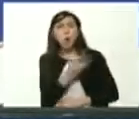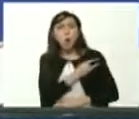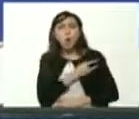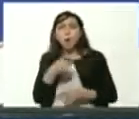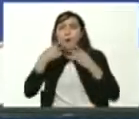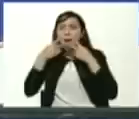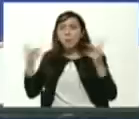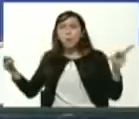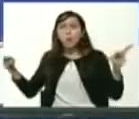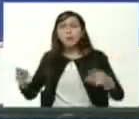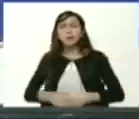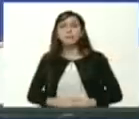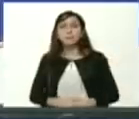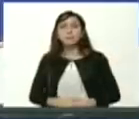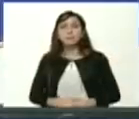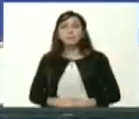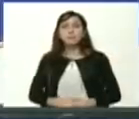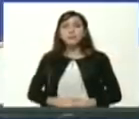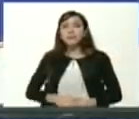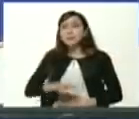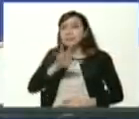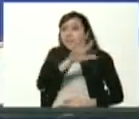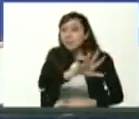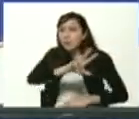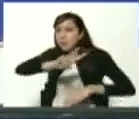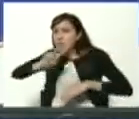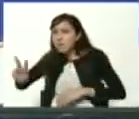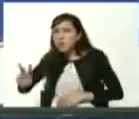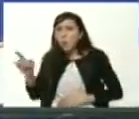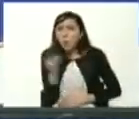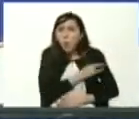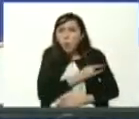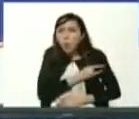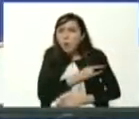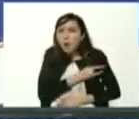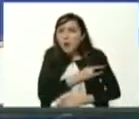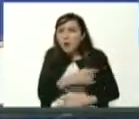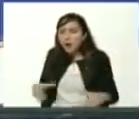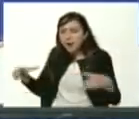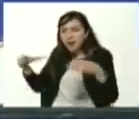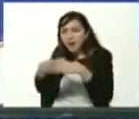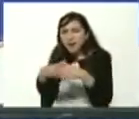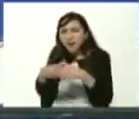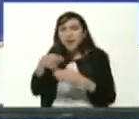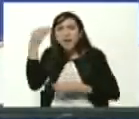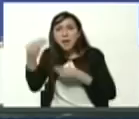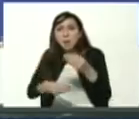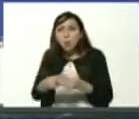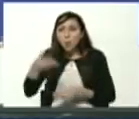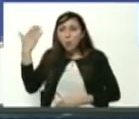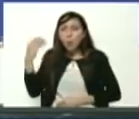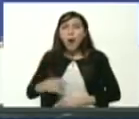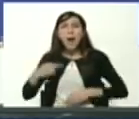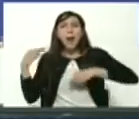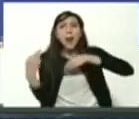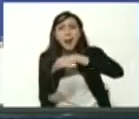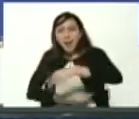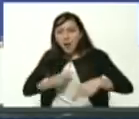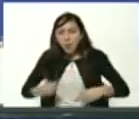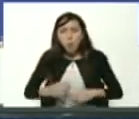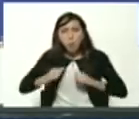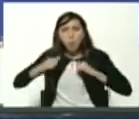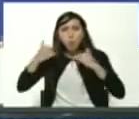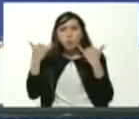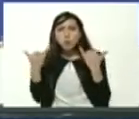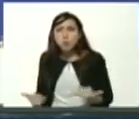públicas 52 universidades han sido creadas en la época de la revolución bolivariana